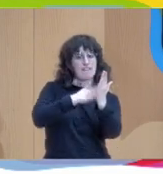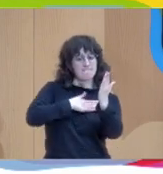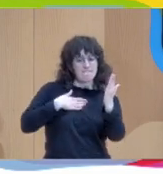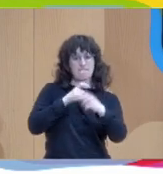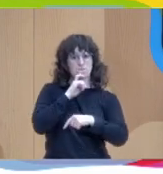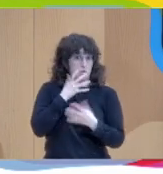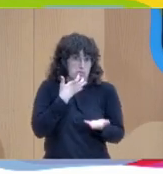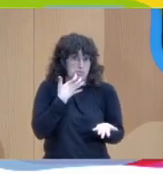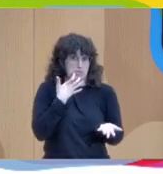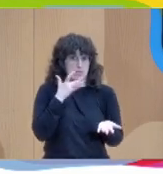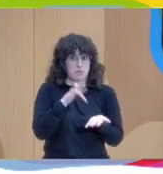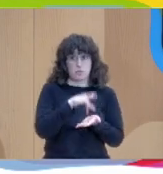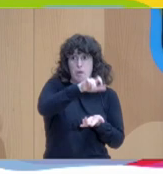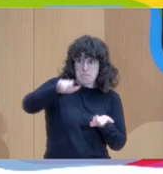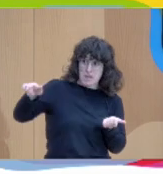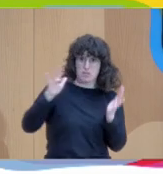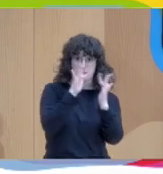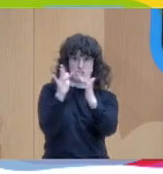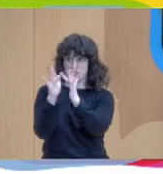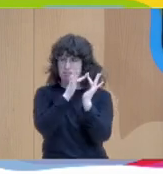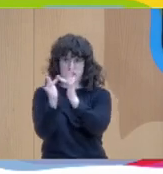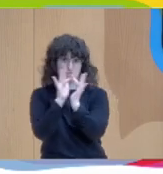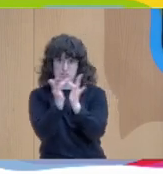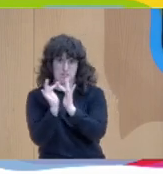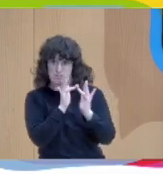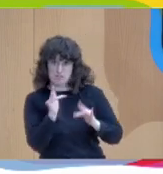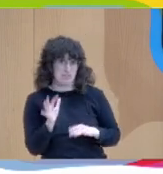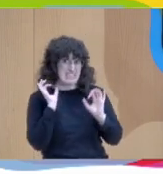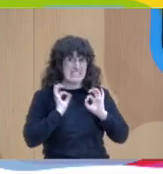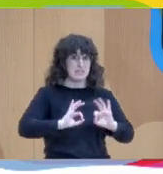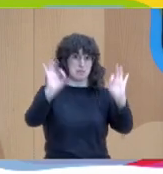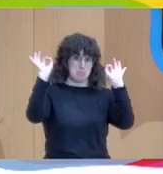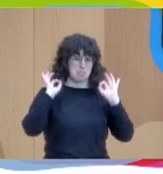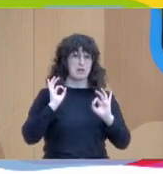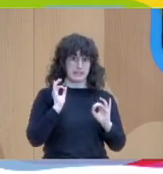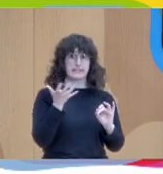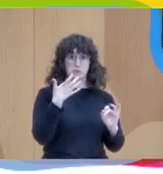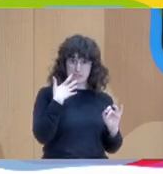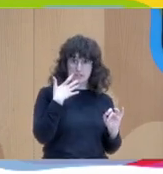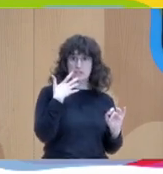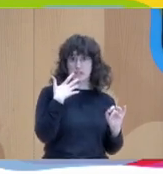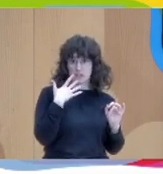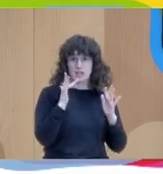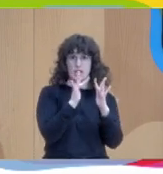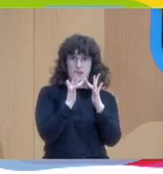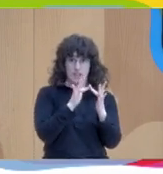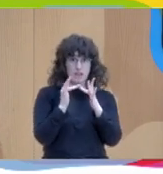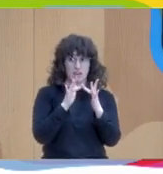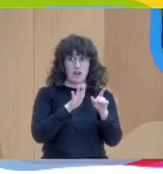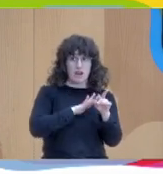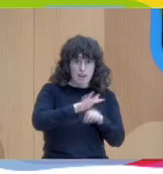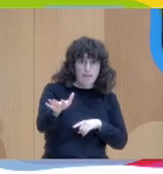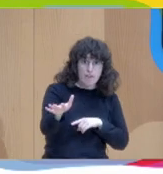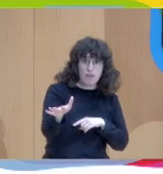relacionarte con otras personas más aún cuando esa relación tiene implicaciones en la trayectoria vital